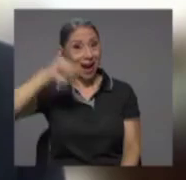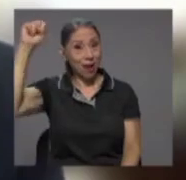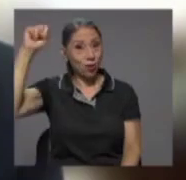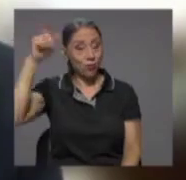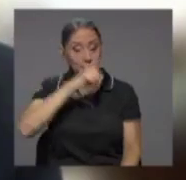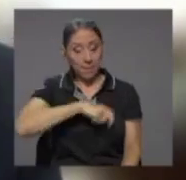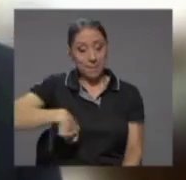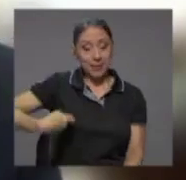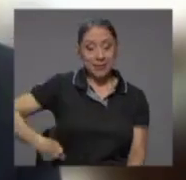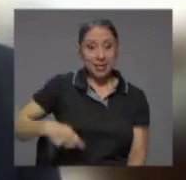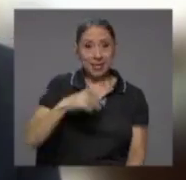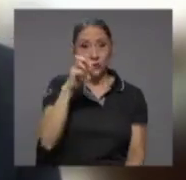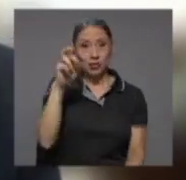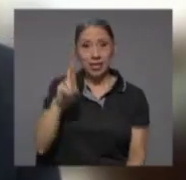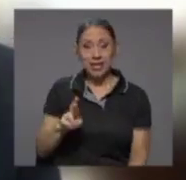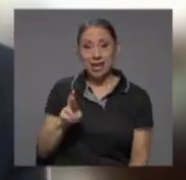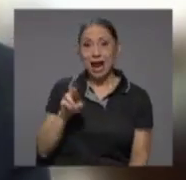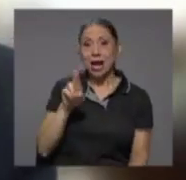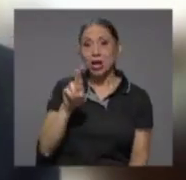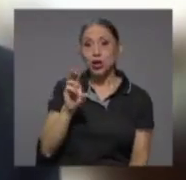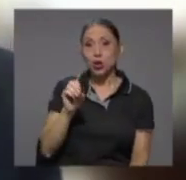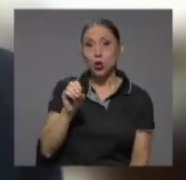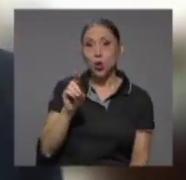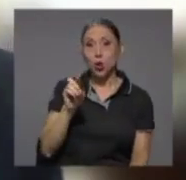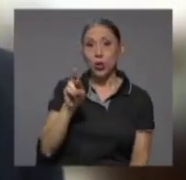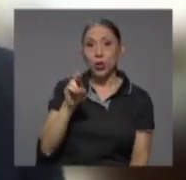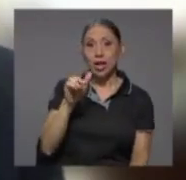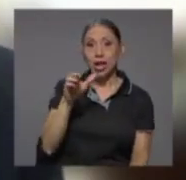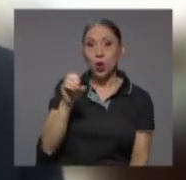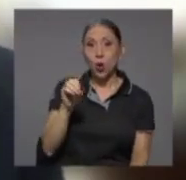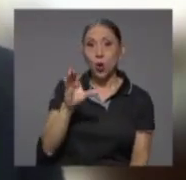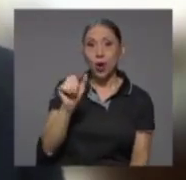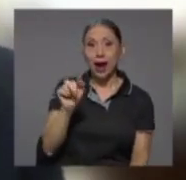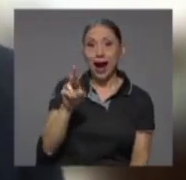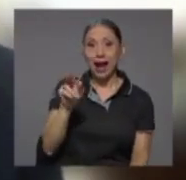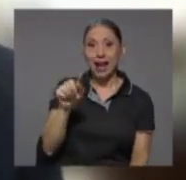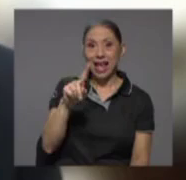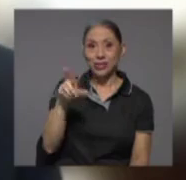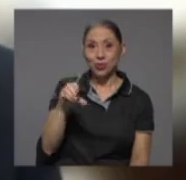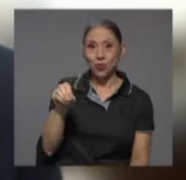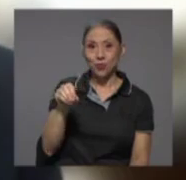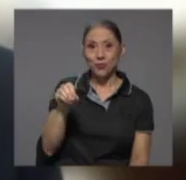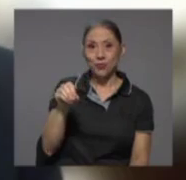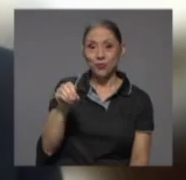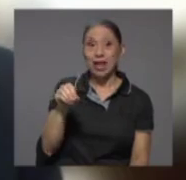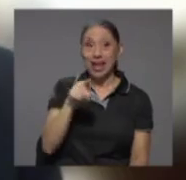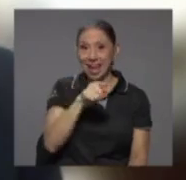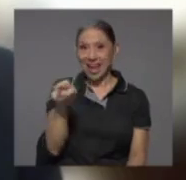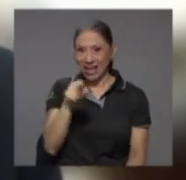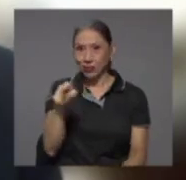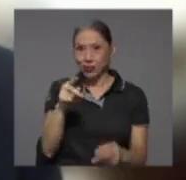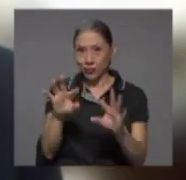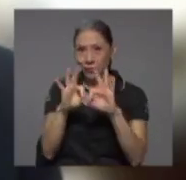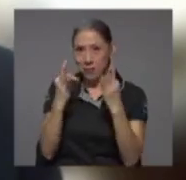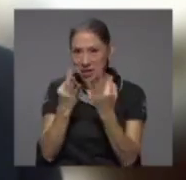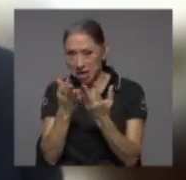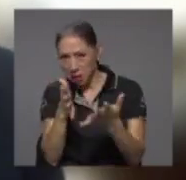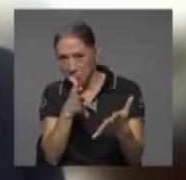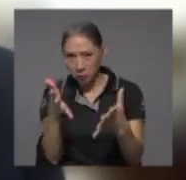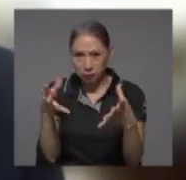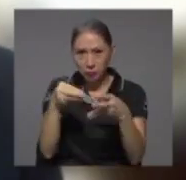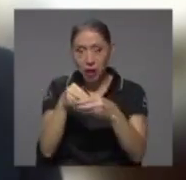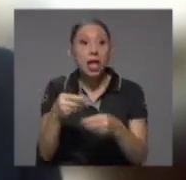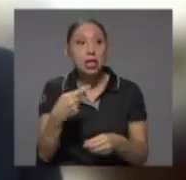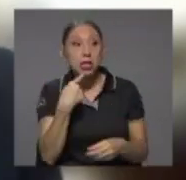y yo le voy a pedir a don Rodrigo Carazo y ellos serán consuegros, le voy a pedir a don Rodrigo Carazo que te